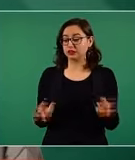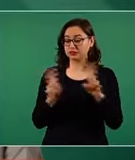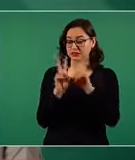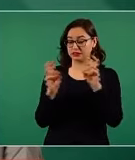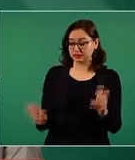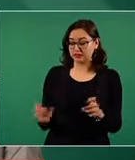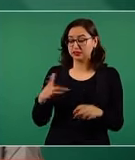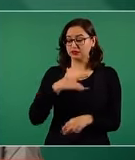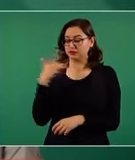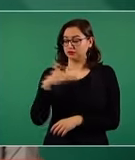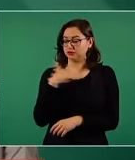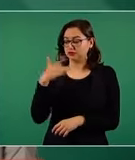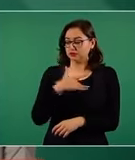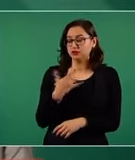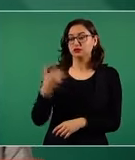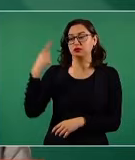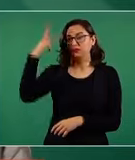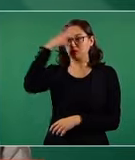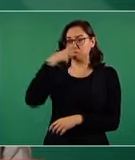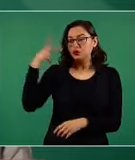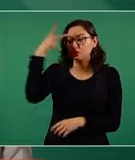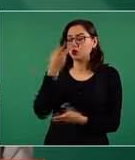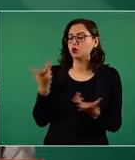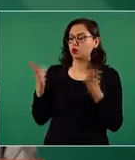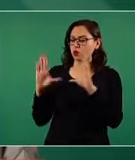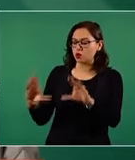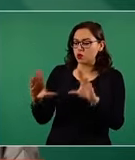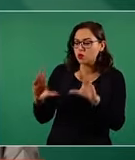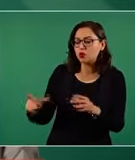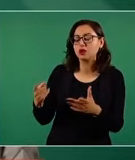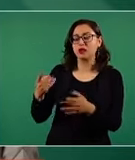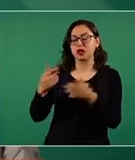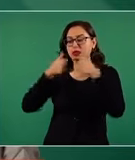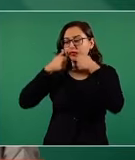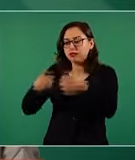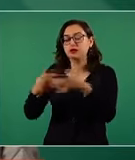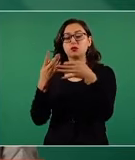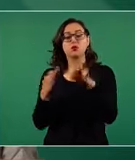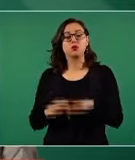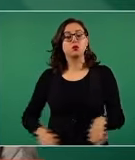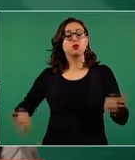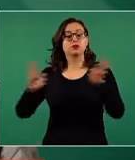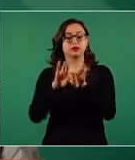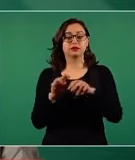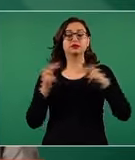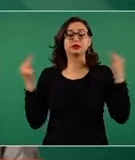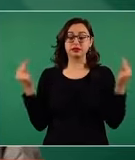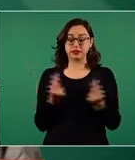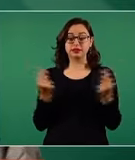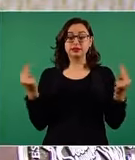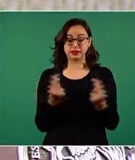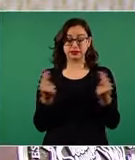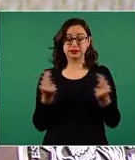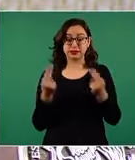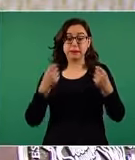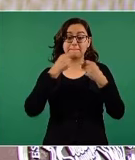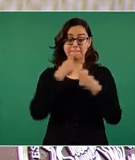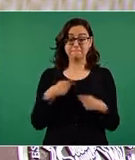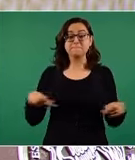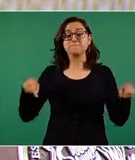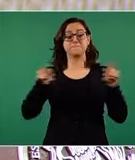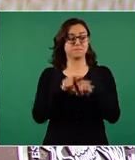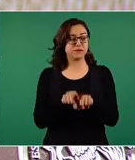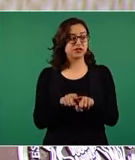socioemocionales como parte de su educación en estos momentos cruciales. Y por ello, por las situaciones que se